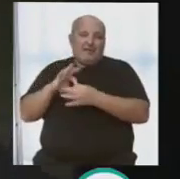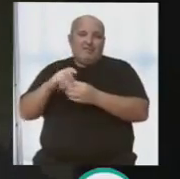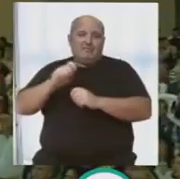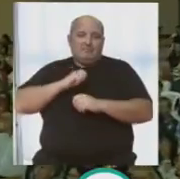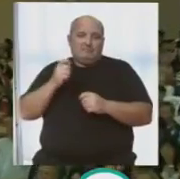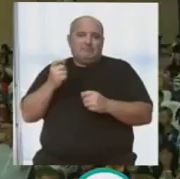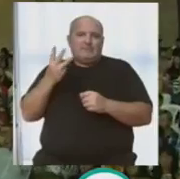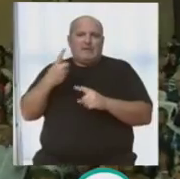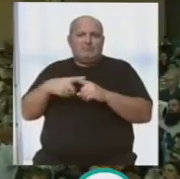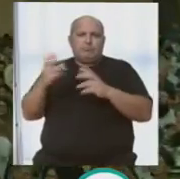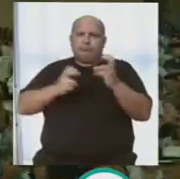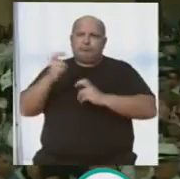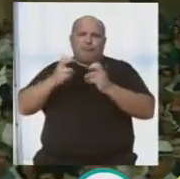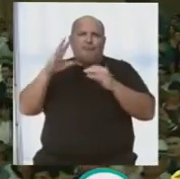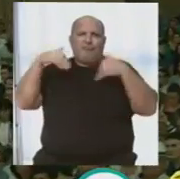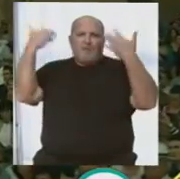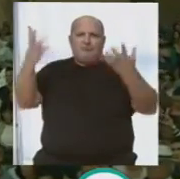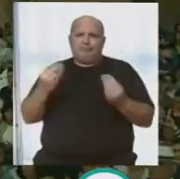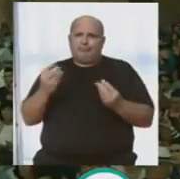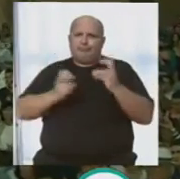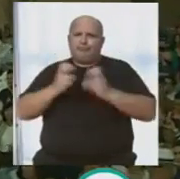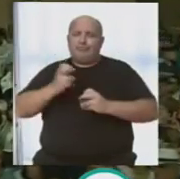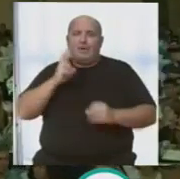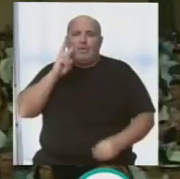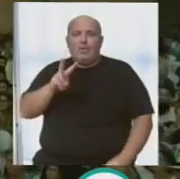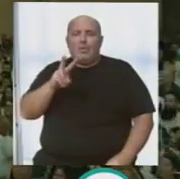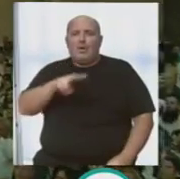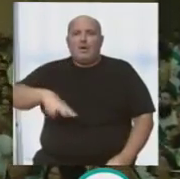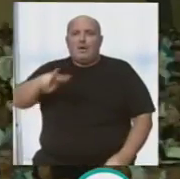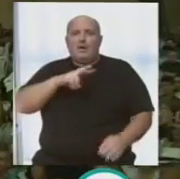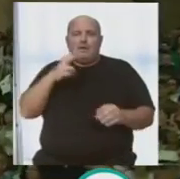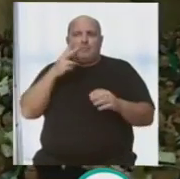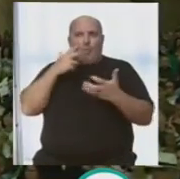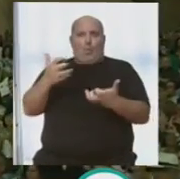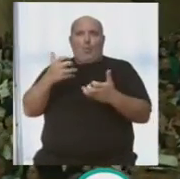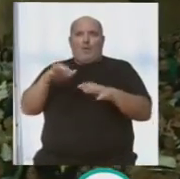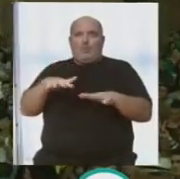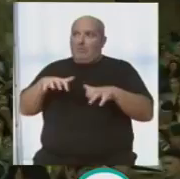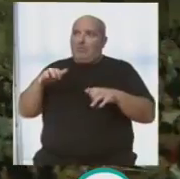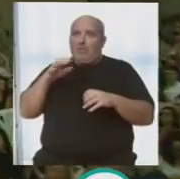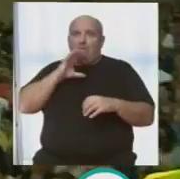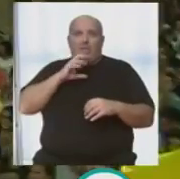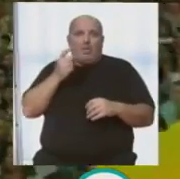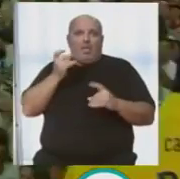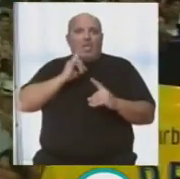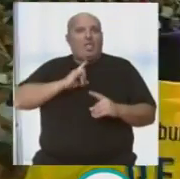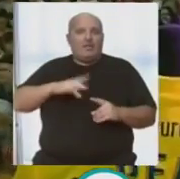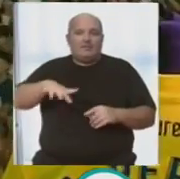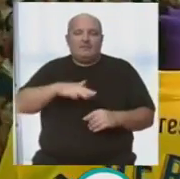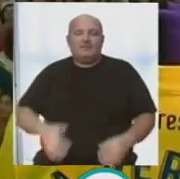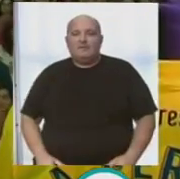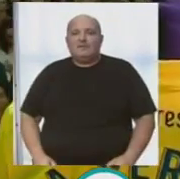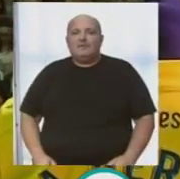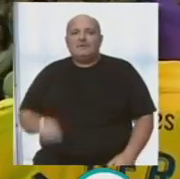que vas a pedir. Hay muchísima gente de fuera. Yo creo que han encontrado aquí la esencia del gaditanismo, Del gaditanismo y del gaditano. Tenemos,